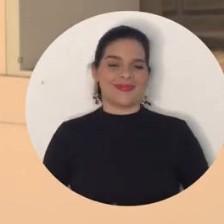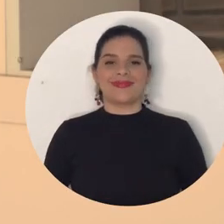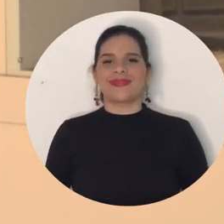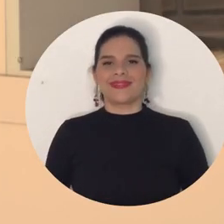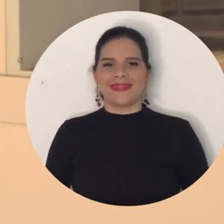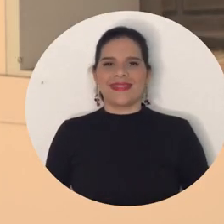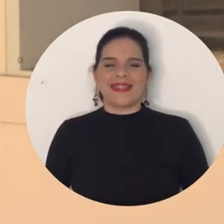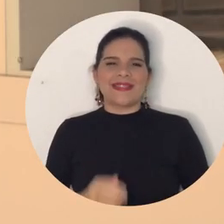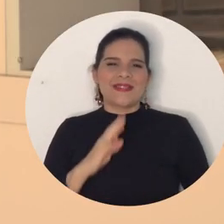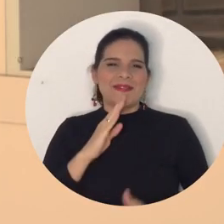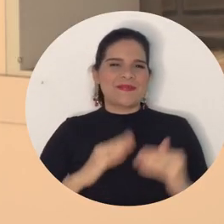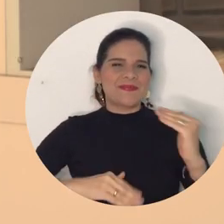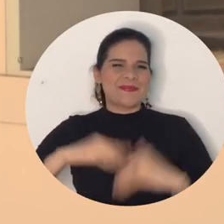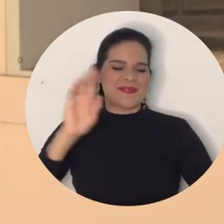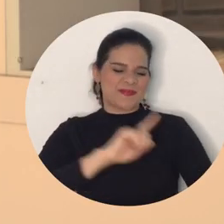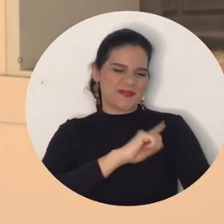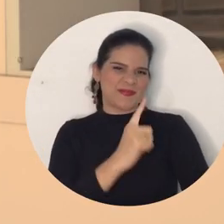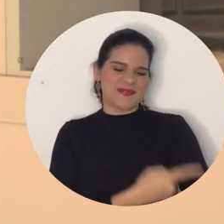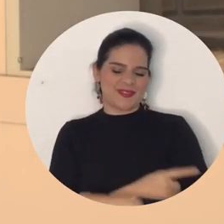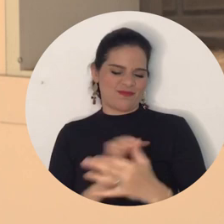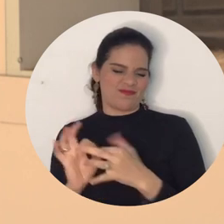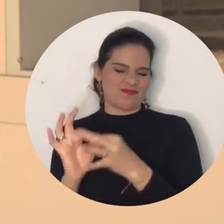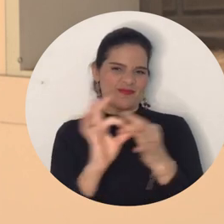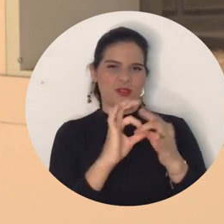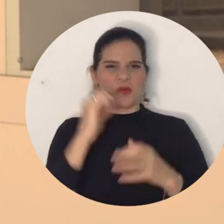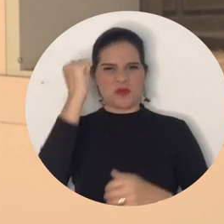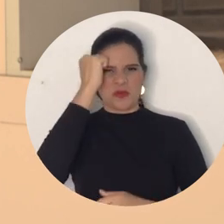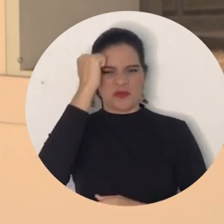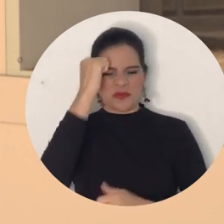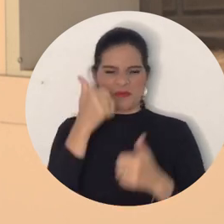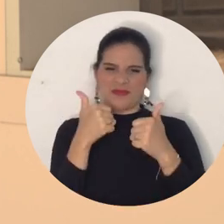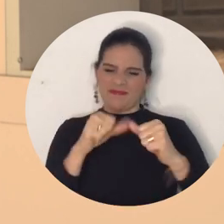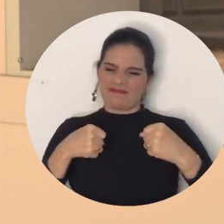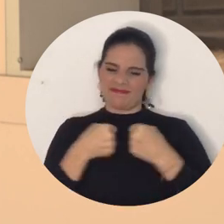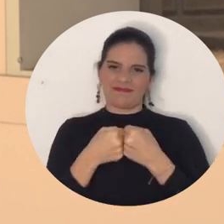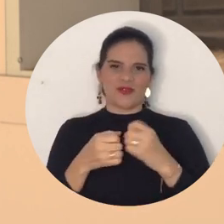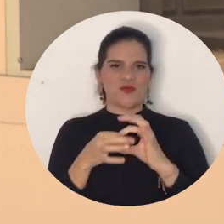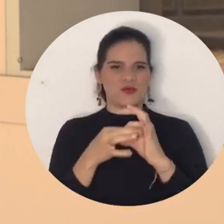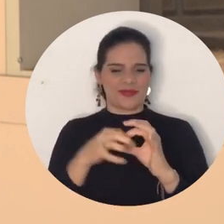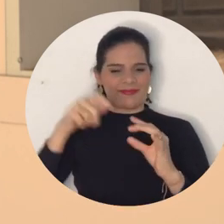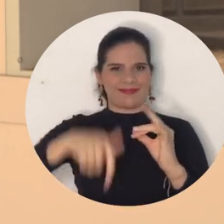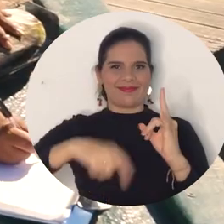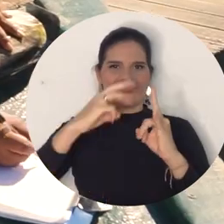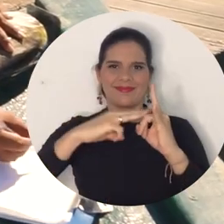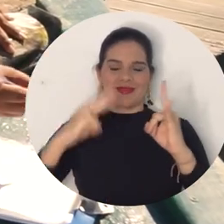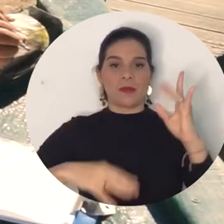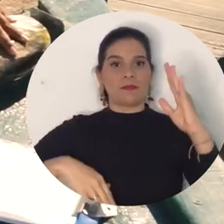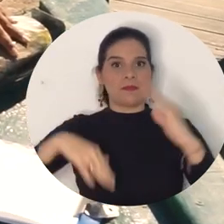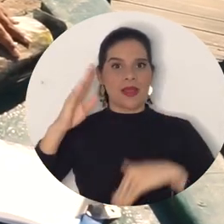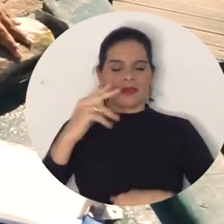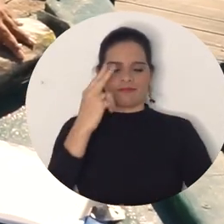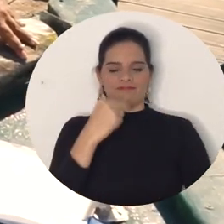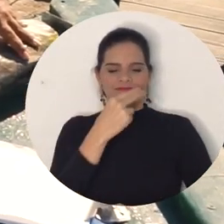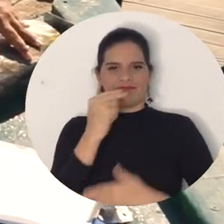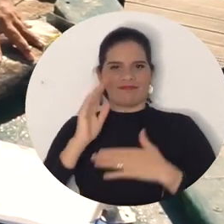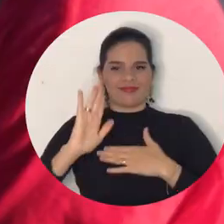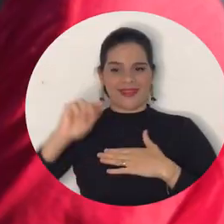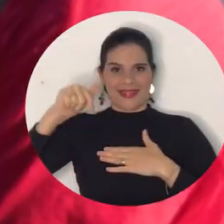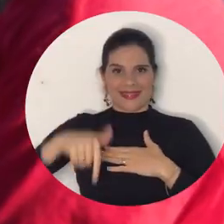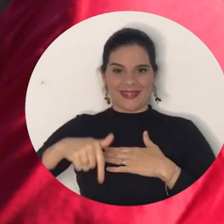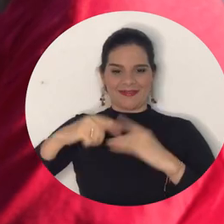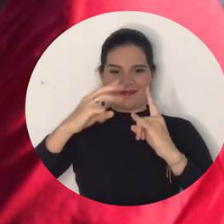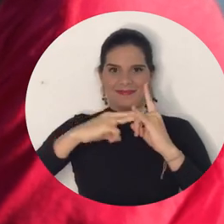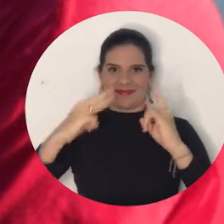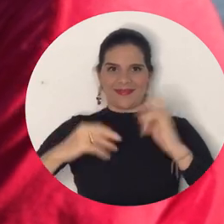mayor aliado es la fortaleza de nuestros docentes, de nuestra institución y el compromiso de la